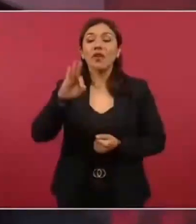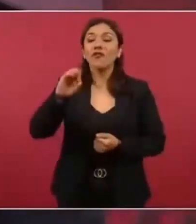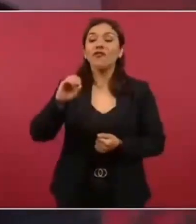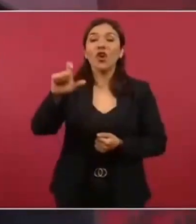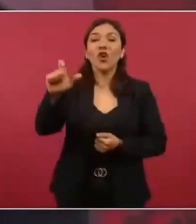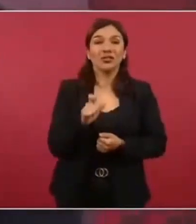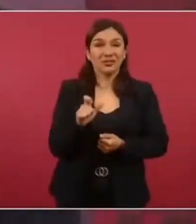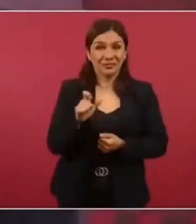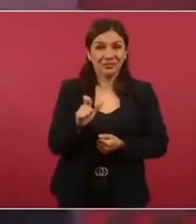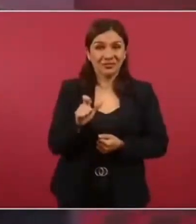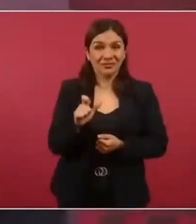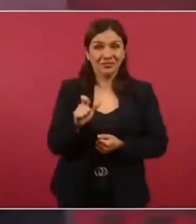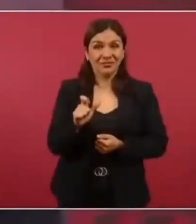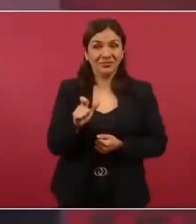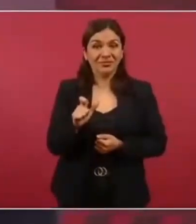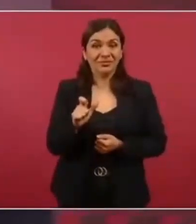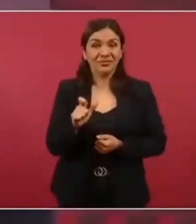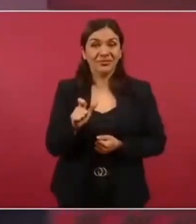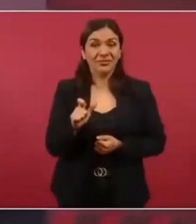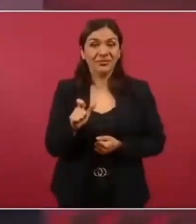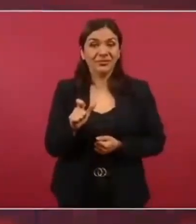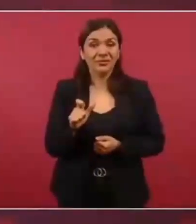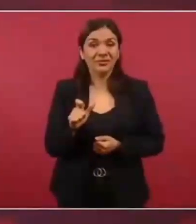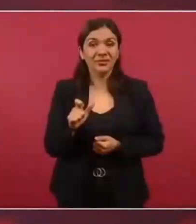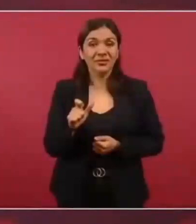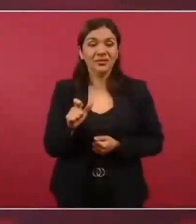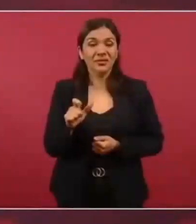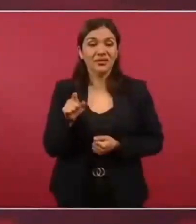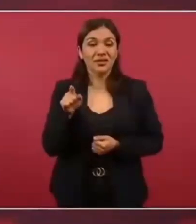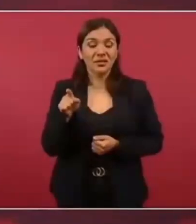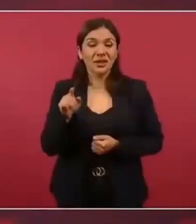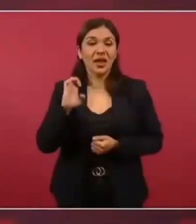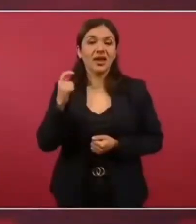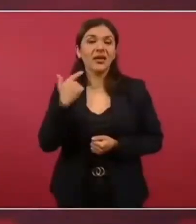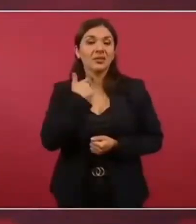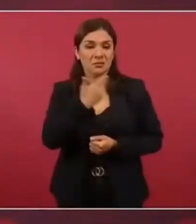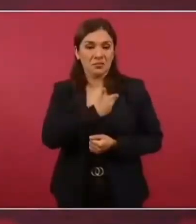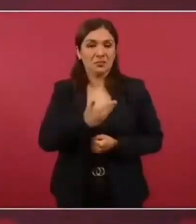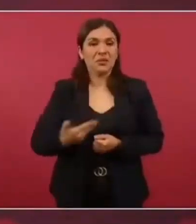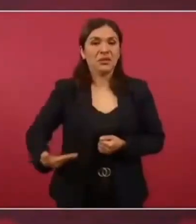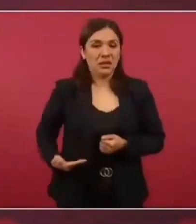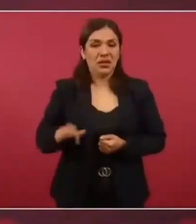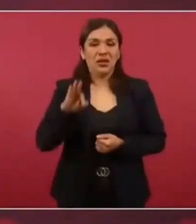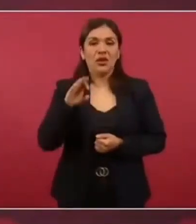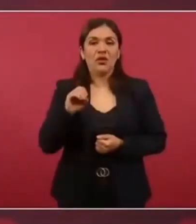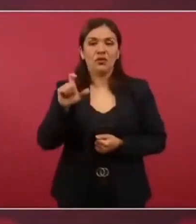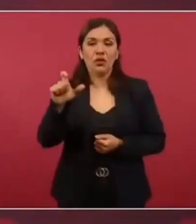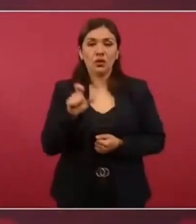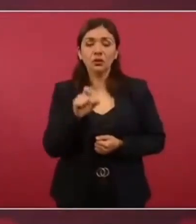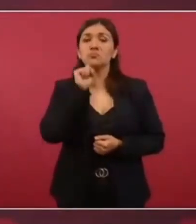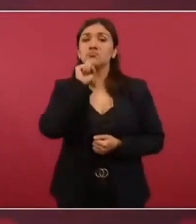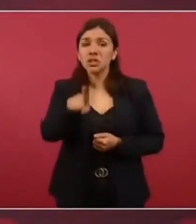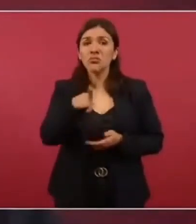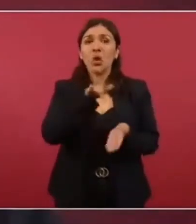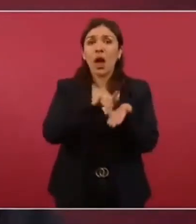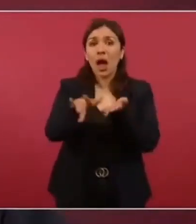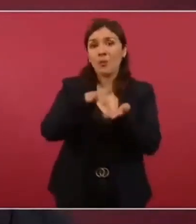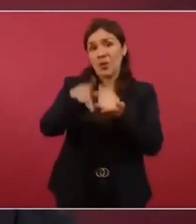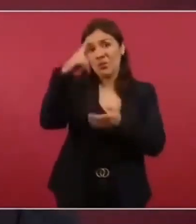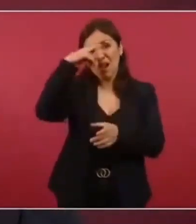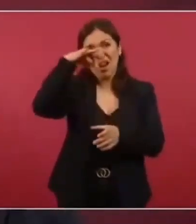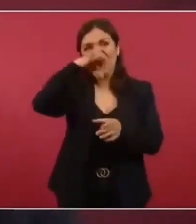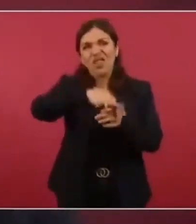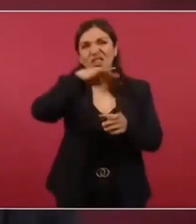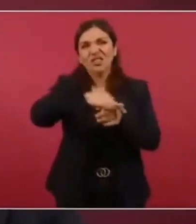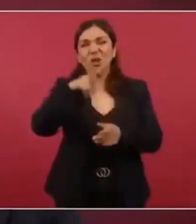apoyó el fraude electoral en el 2006.